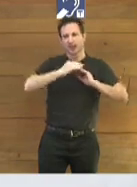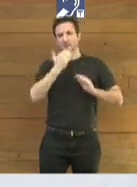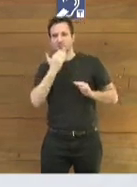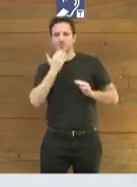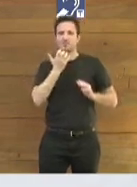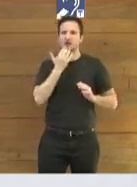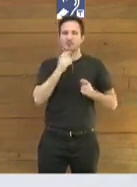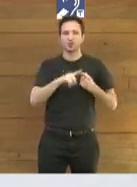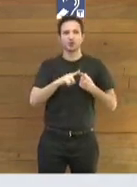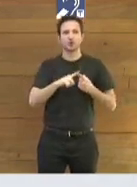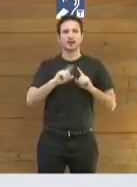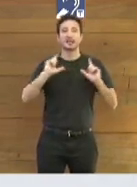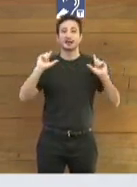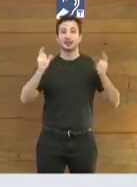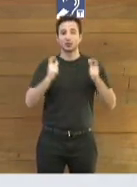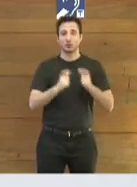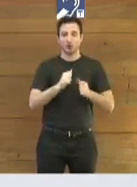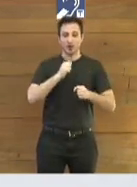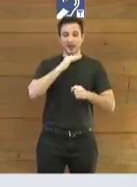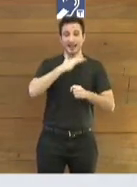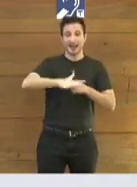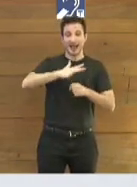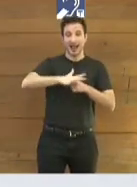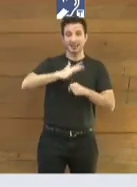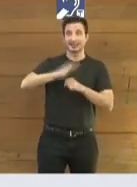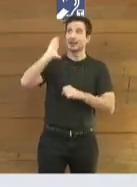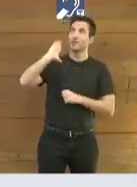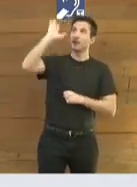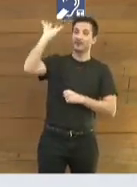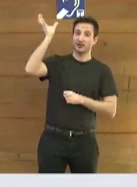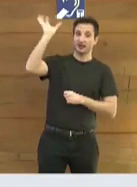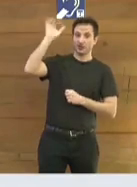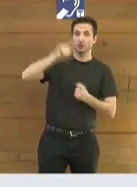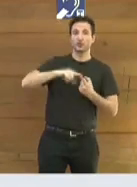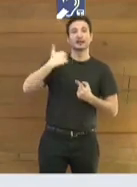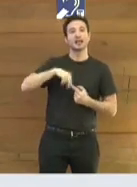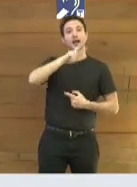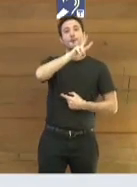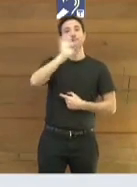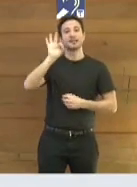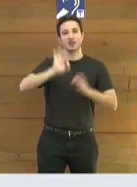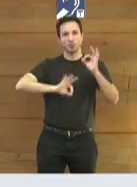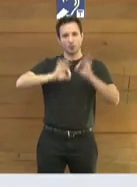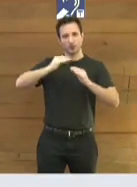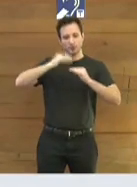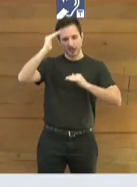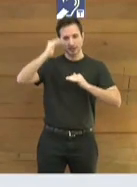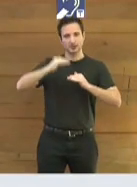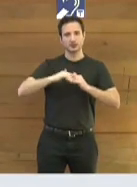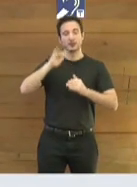la reducción de los gases de efecto invernadero, en donde estamos ya por encima de un 20% en